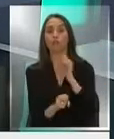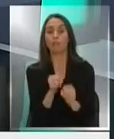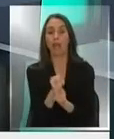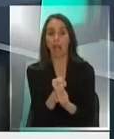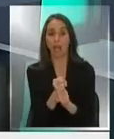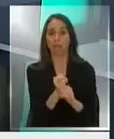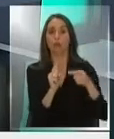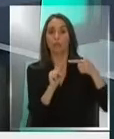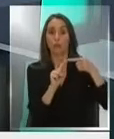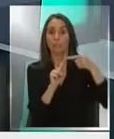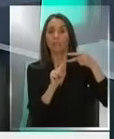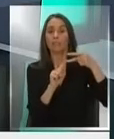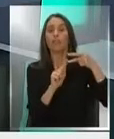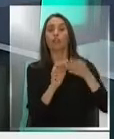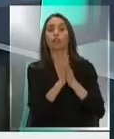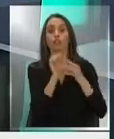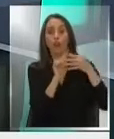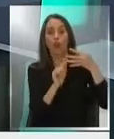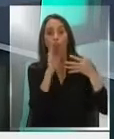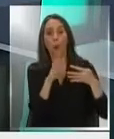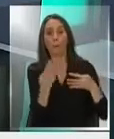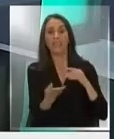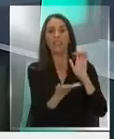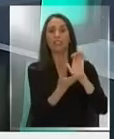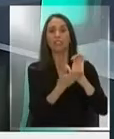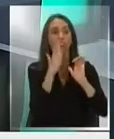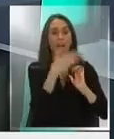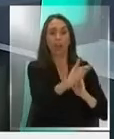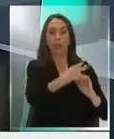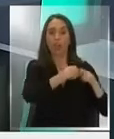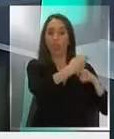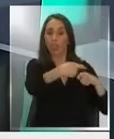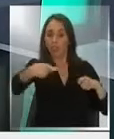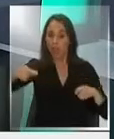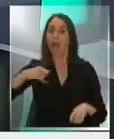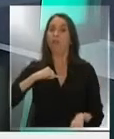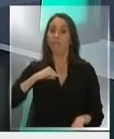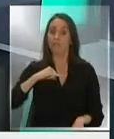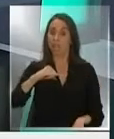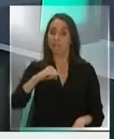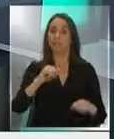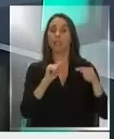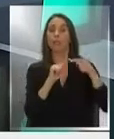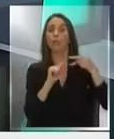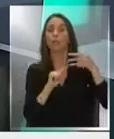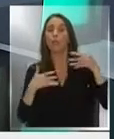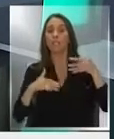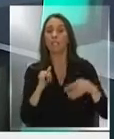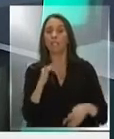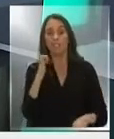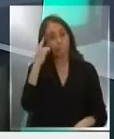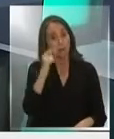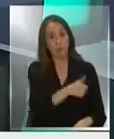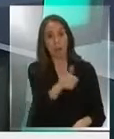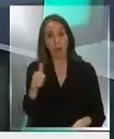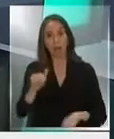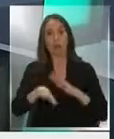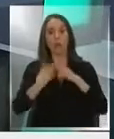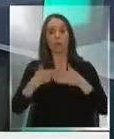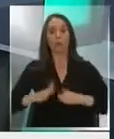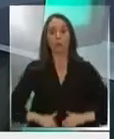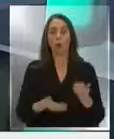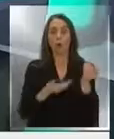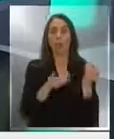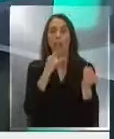muy relevante es que todos estos beneficios sociales que vamos a ver en pantalla van a seguir vigentes. Y entre los más importantes está el IFE universal y el posnatal de